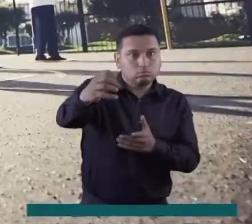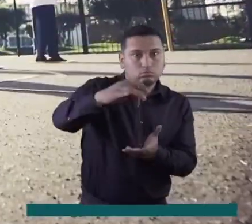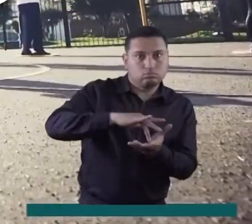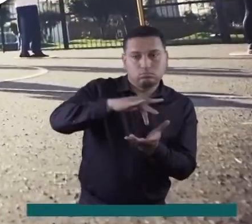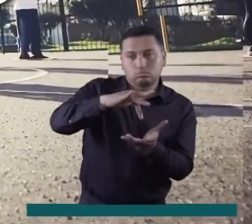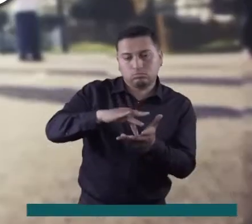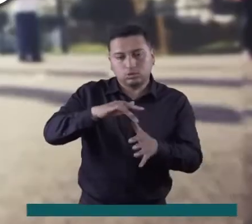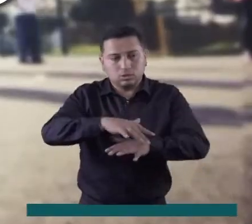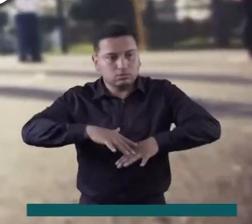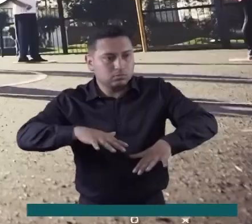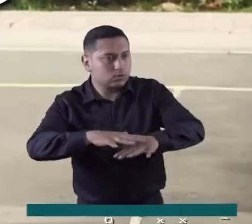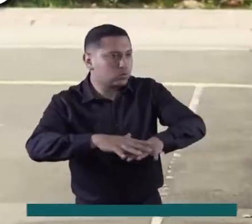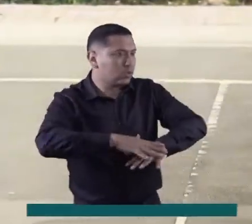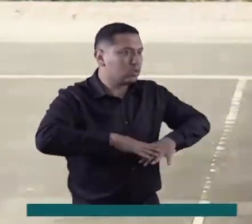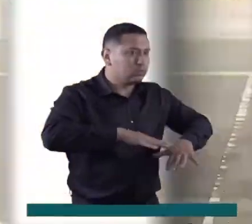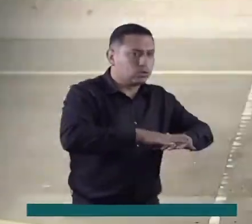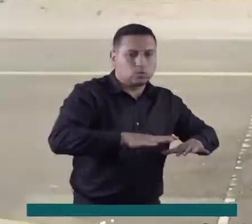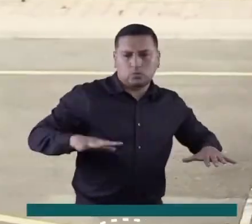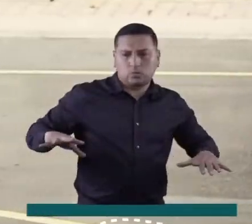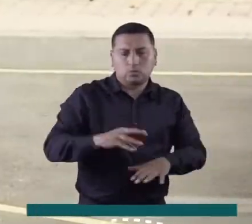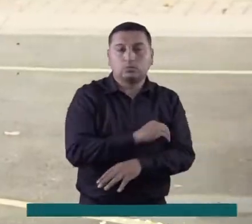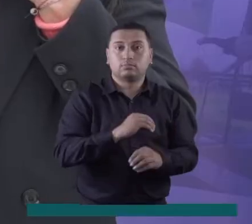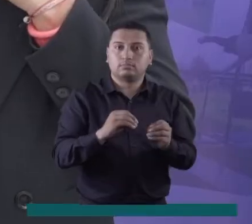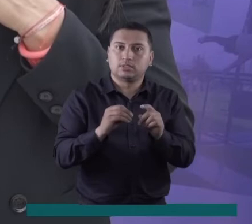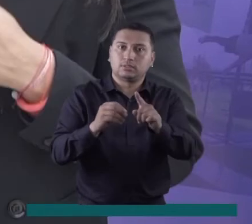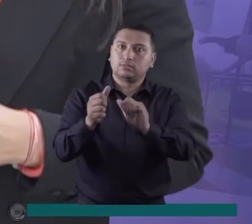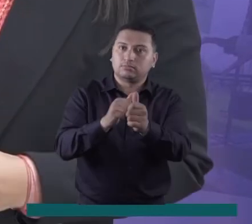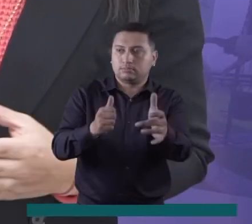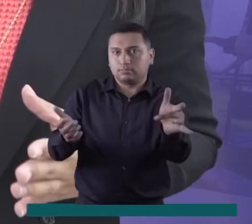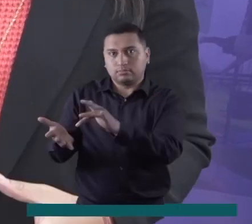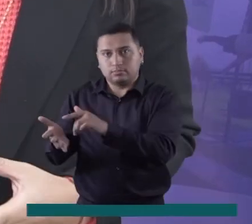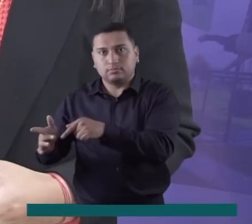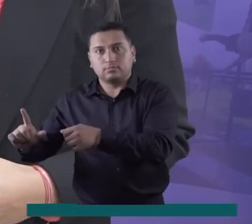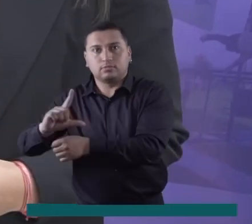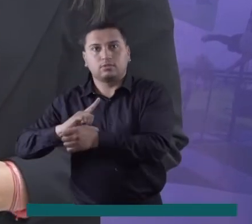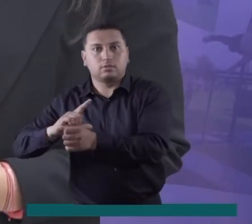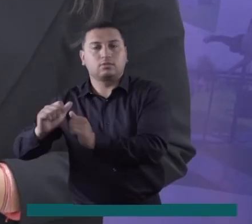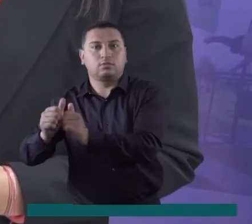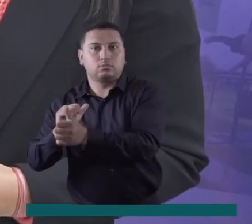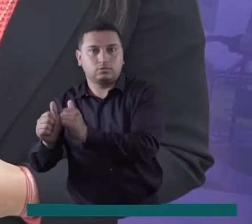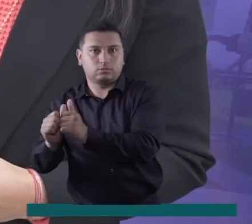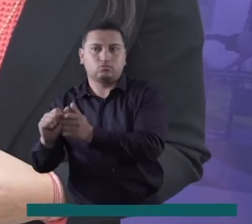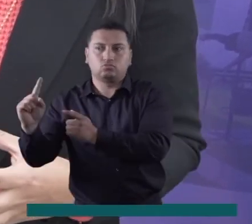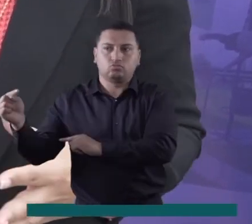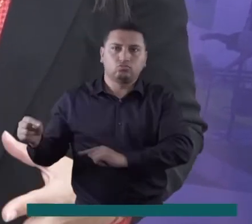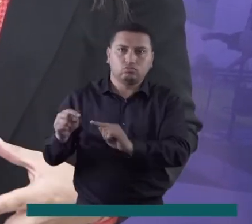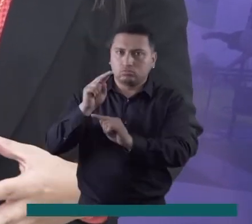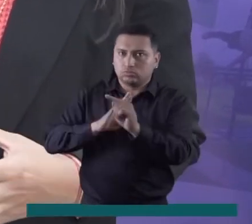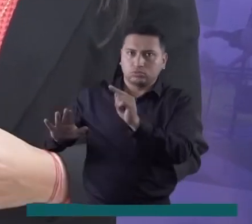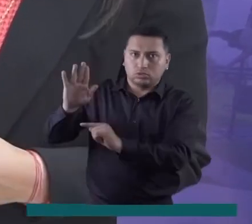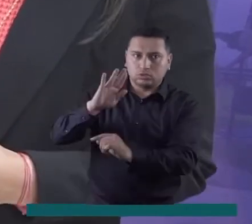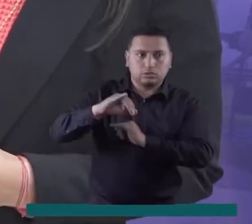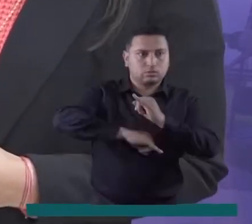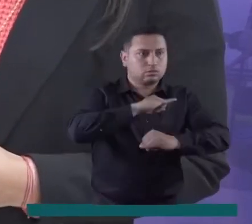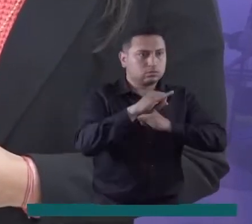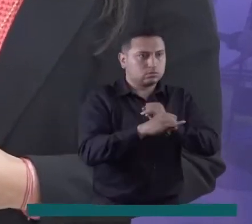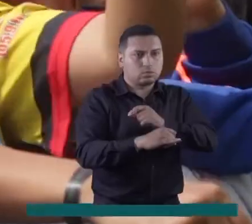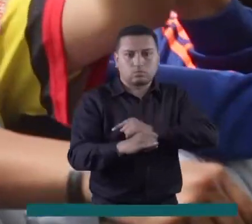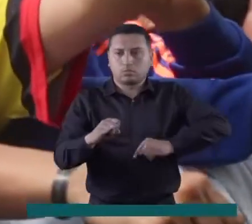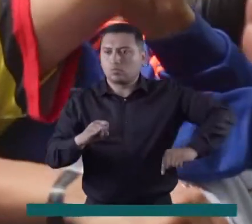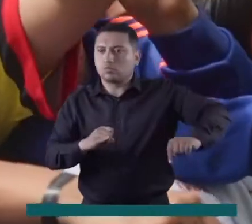que asistan a todos los espacios y en especial a esos eventos deportivos de nuestras ligas deportivas en donde tendremos campeonatos nacionales e